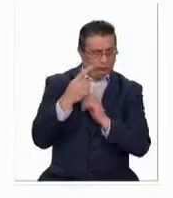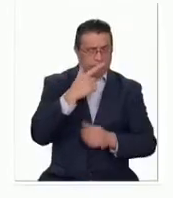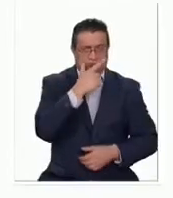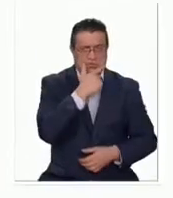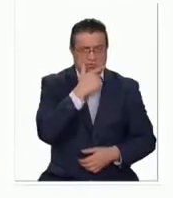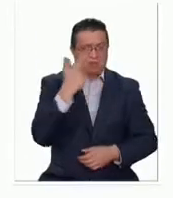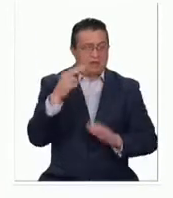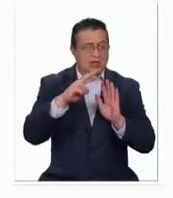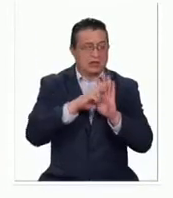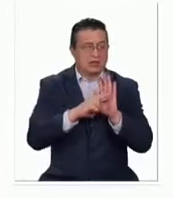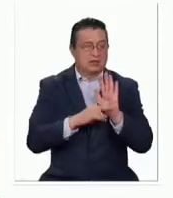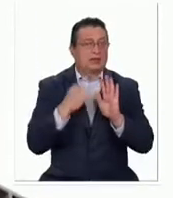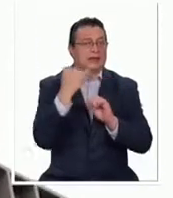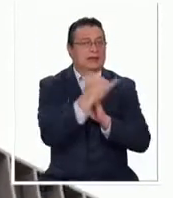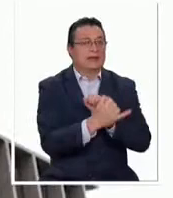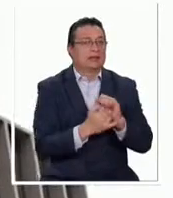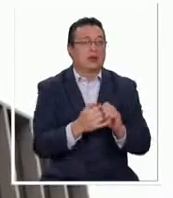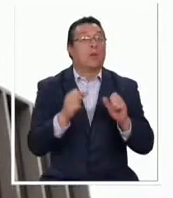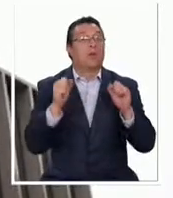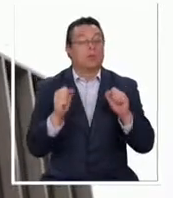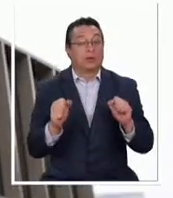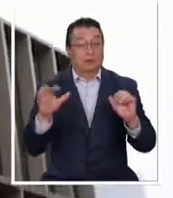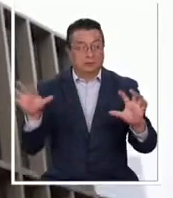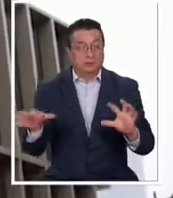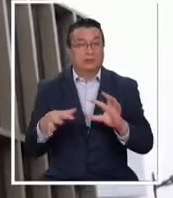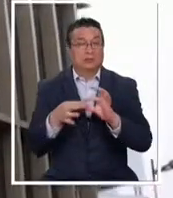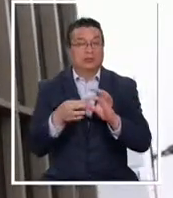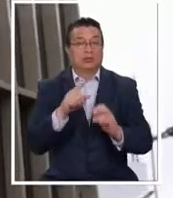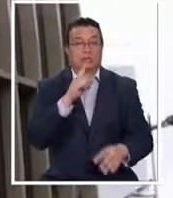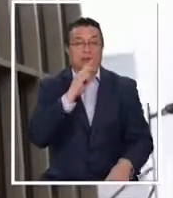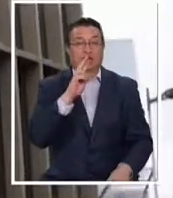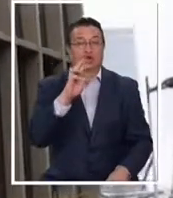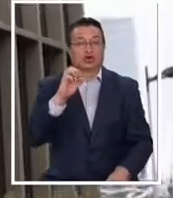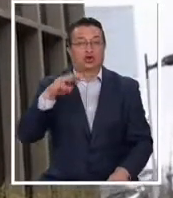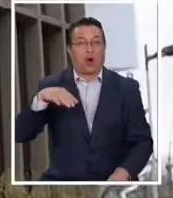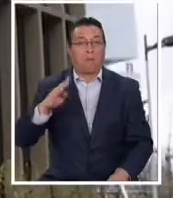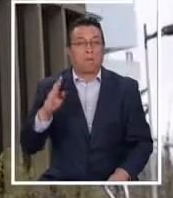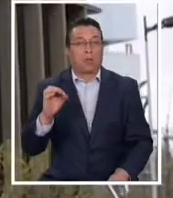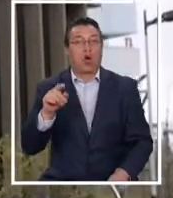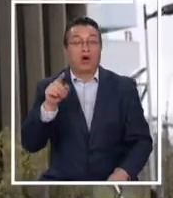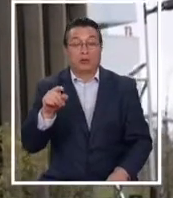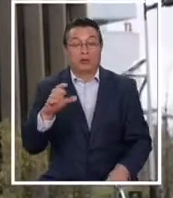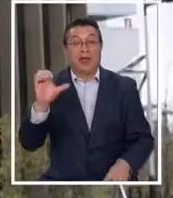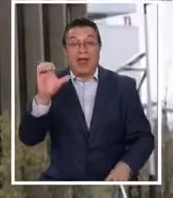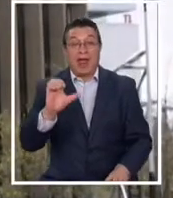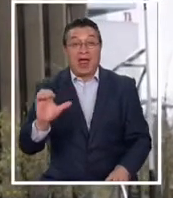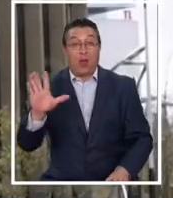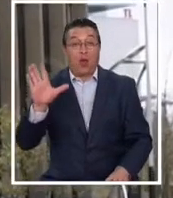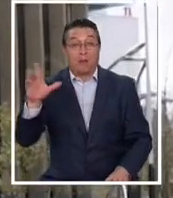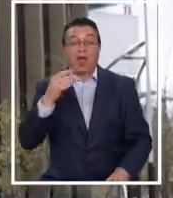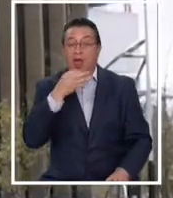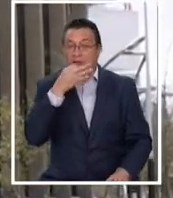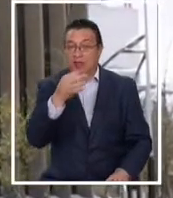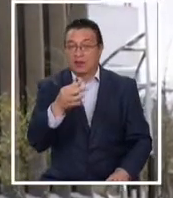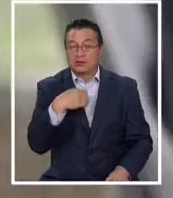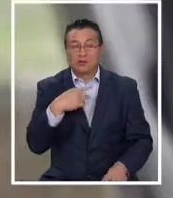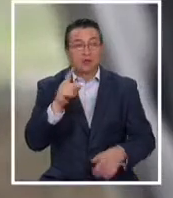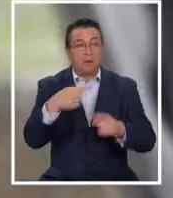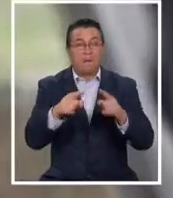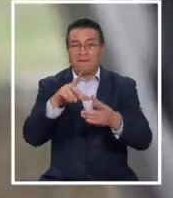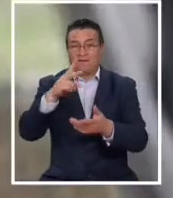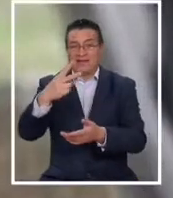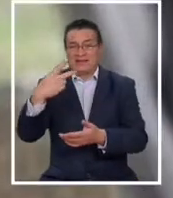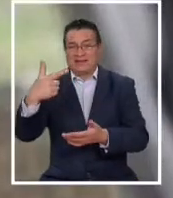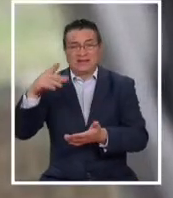reguladores internacionales por su posible relación con trombos. La Agencia Reguladora de Europa no aconseja frenar su uso en los 27